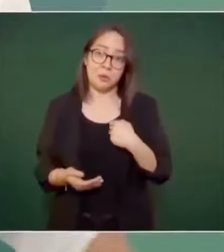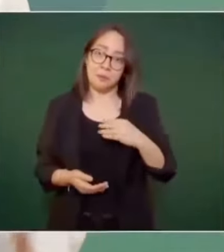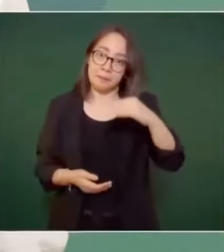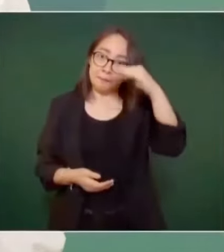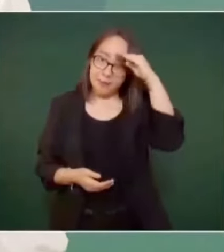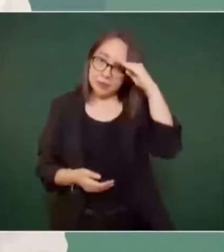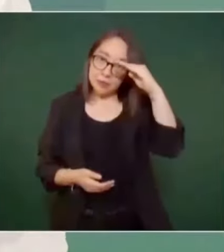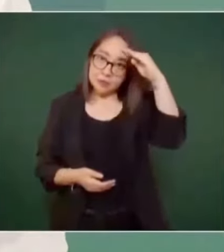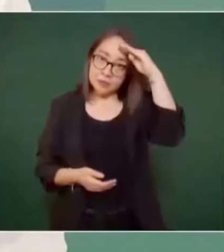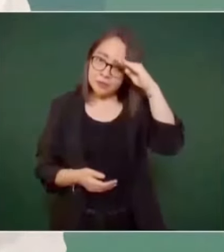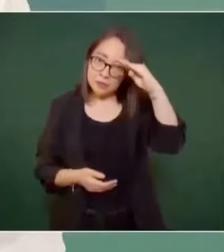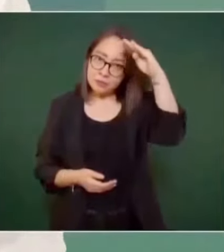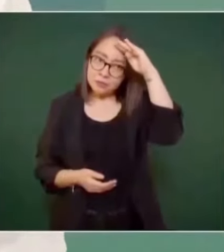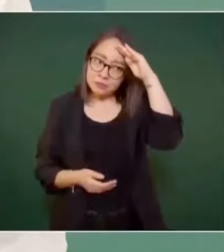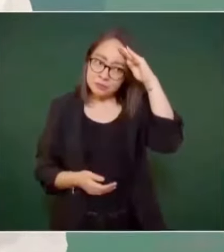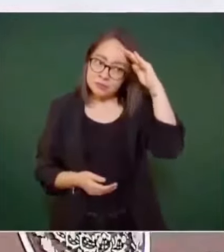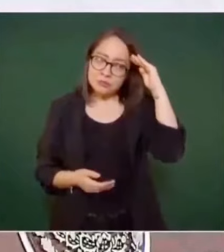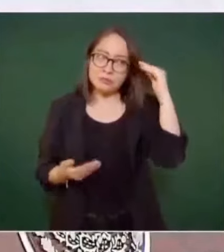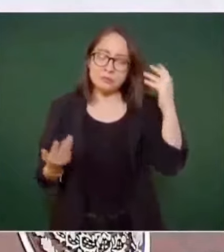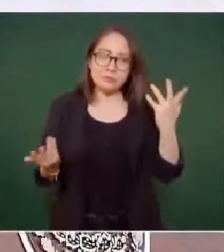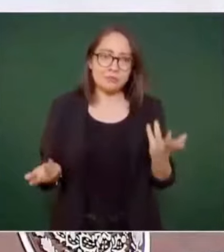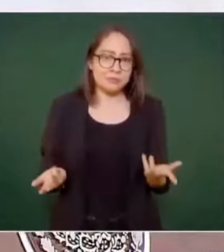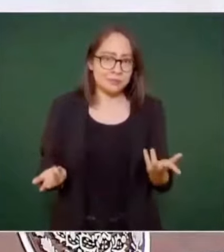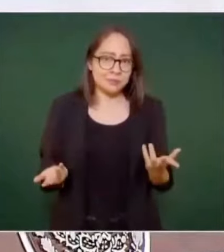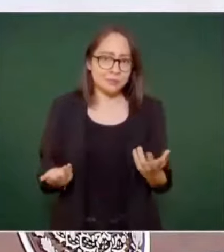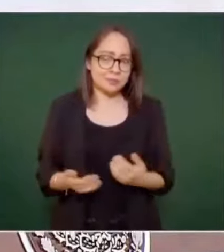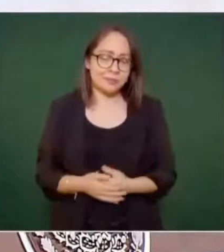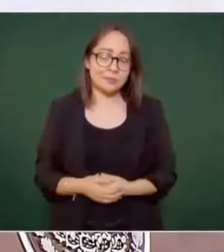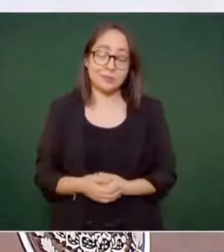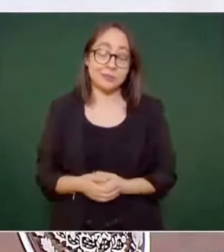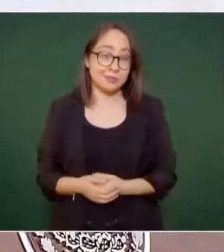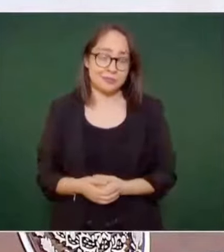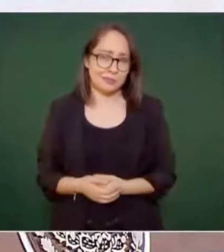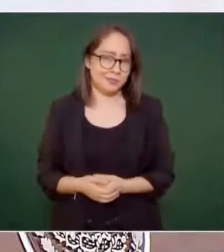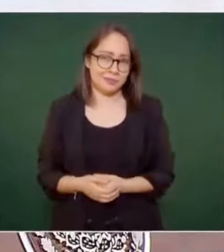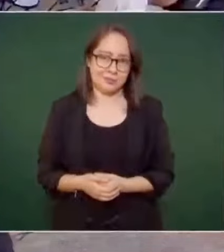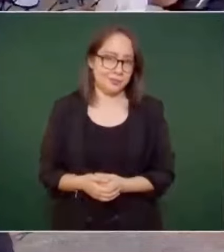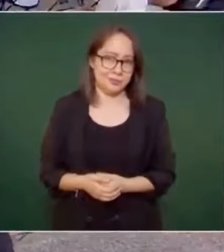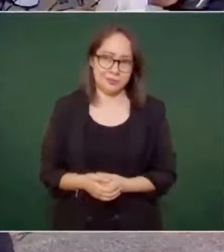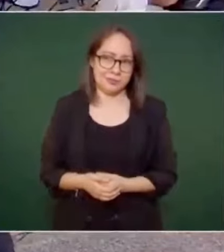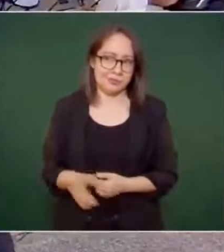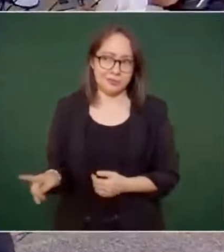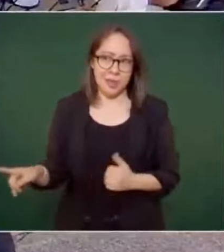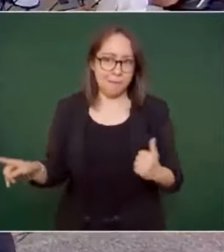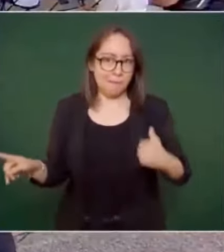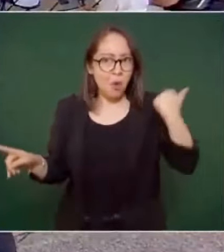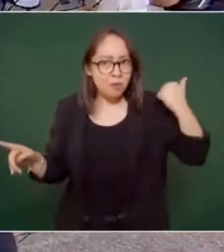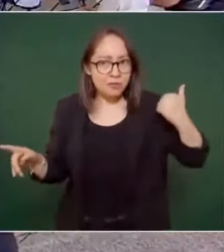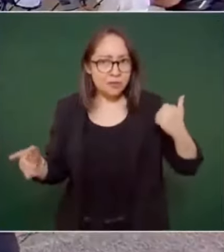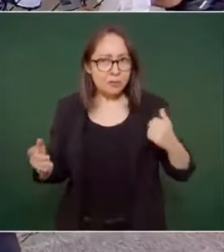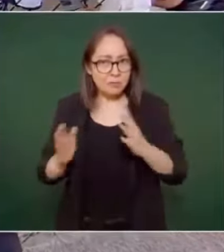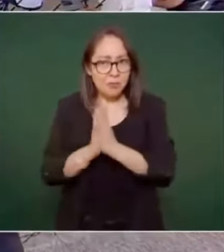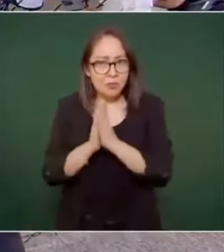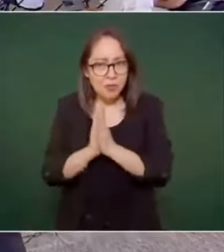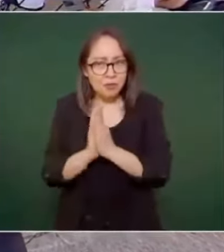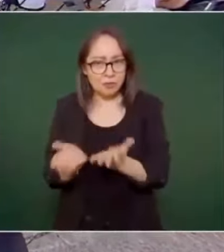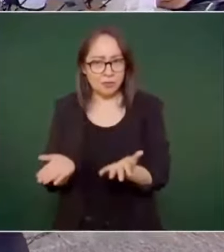abuso, un descaro.